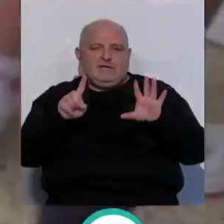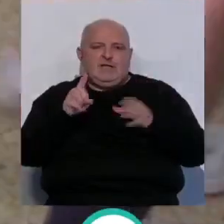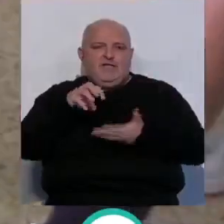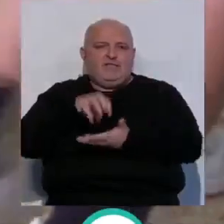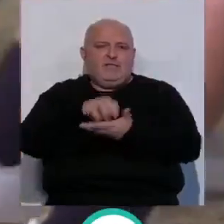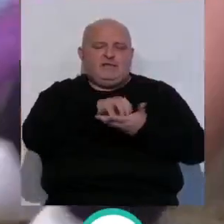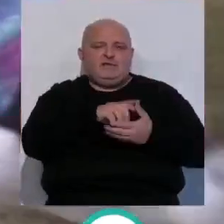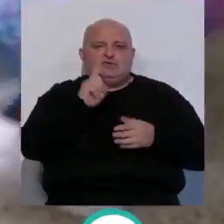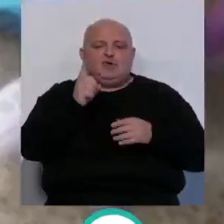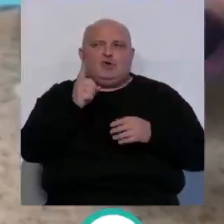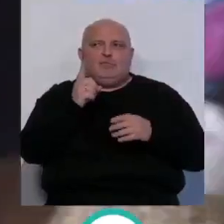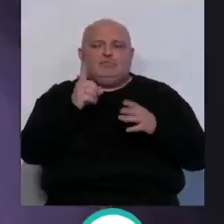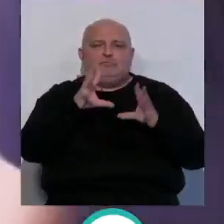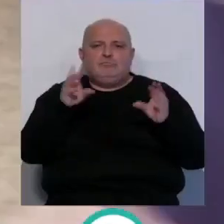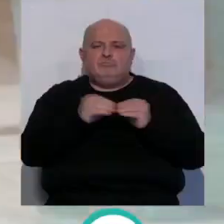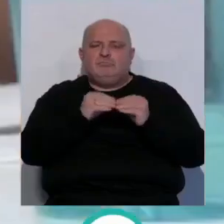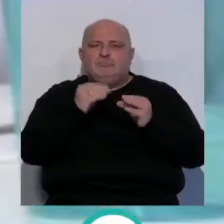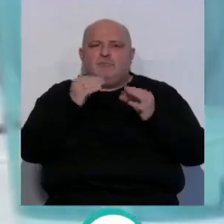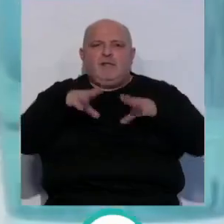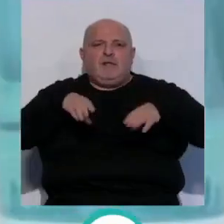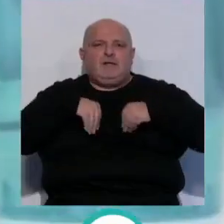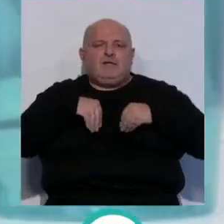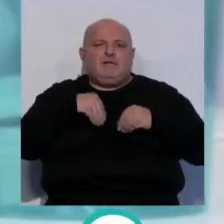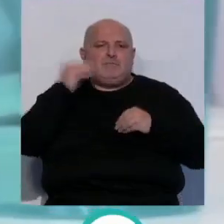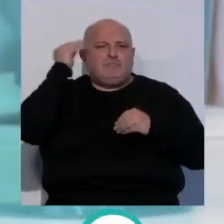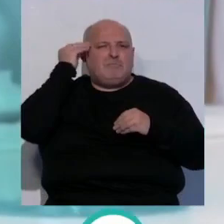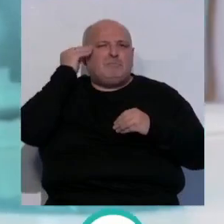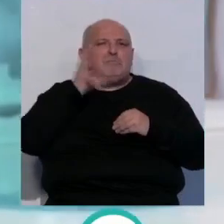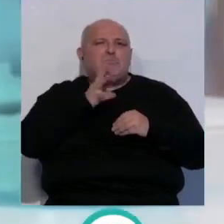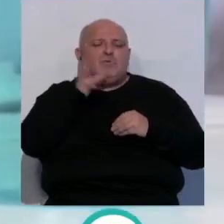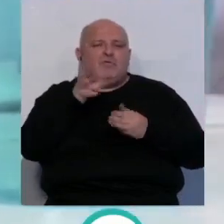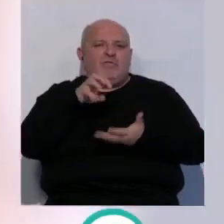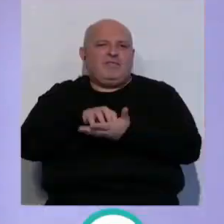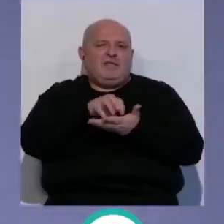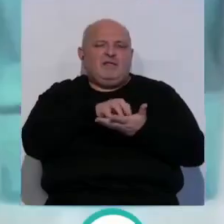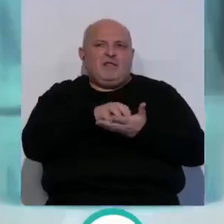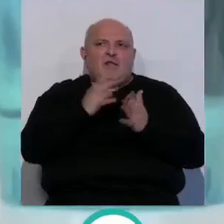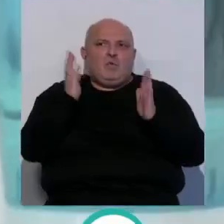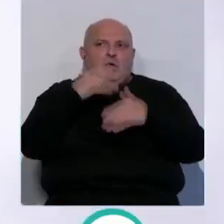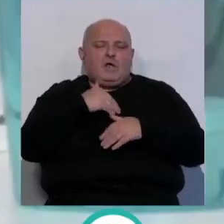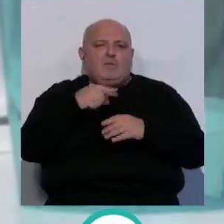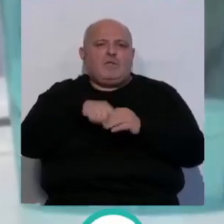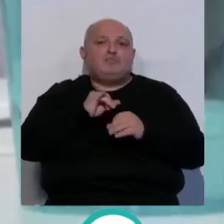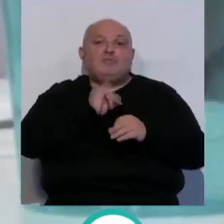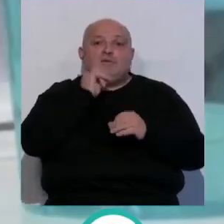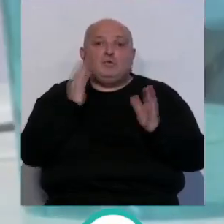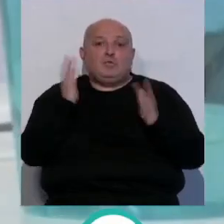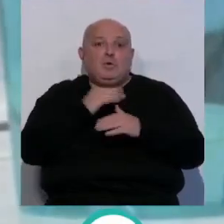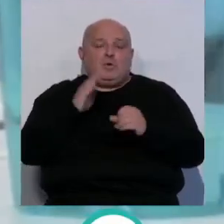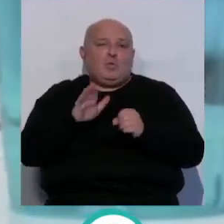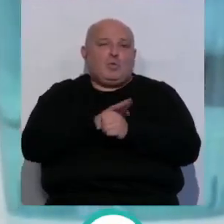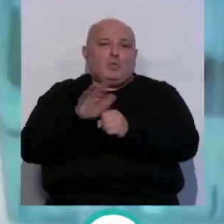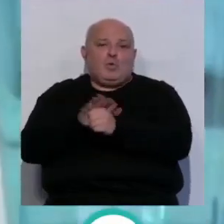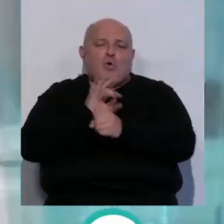Solo se aplicarán los criterios de admisión, es decir, la baremación en aquellos centros que no haya plazas suficientes en los colegios o